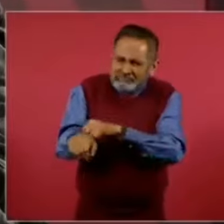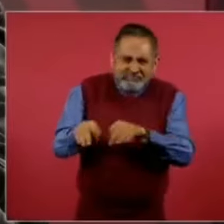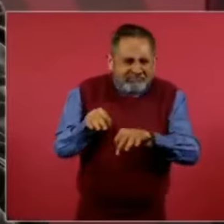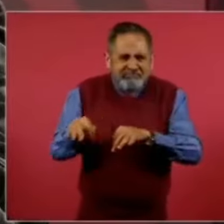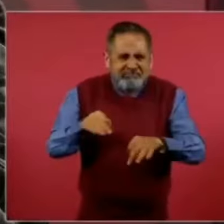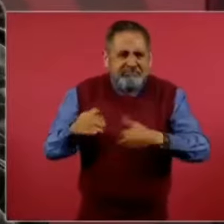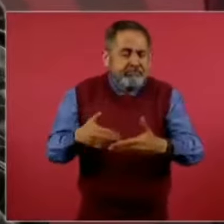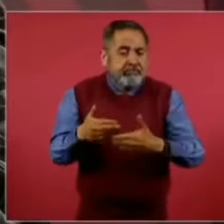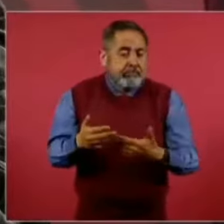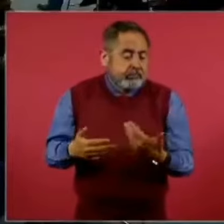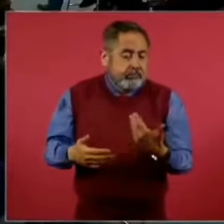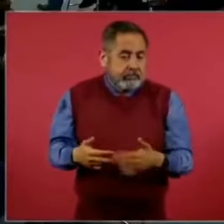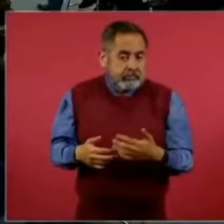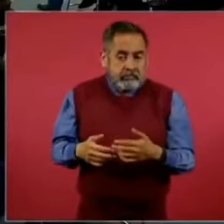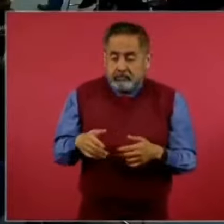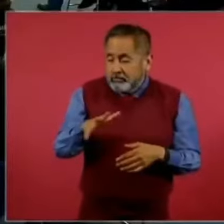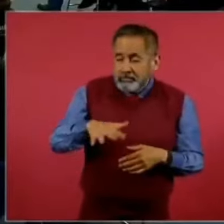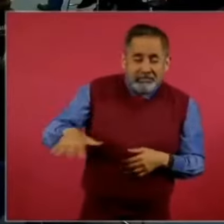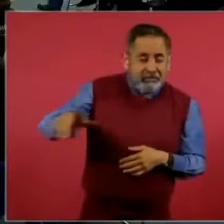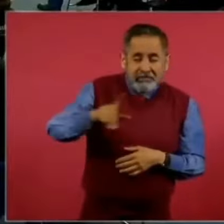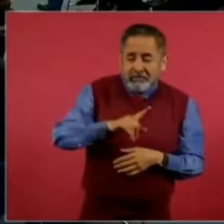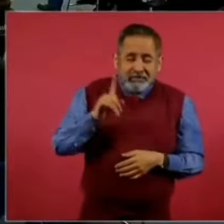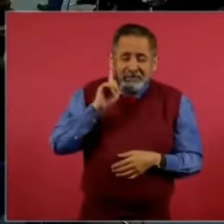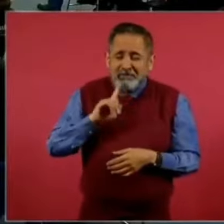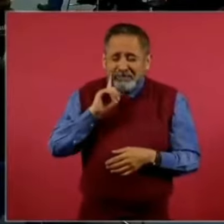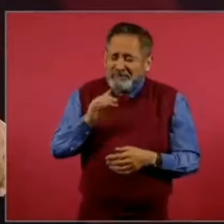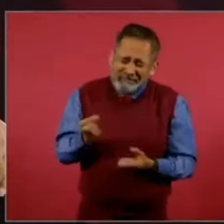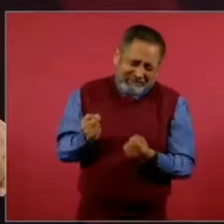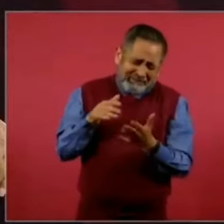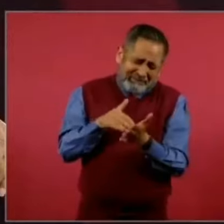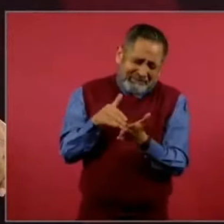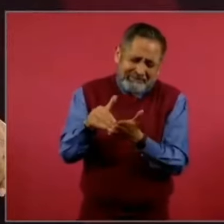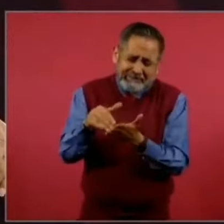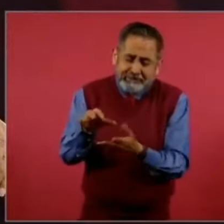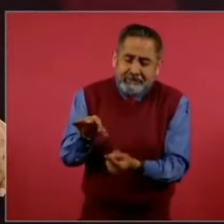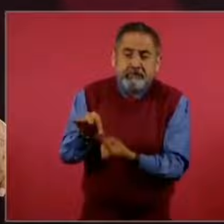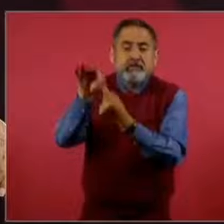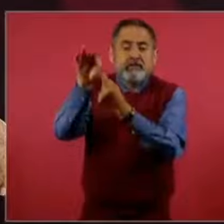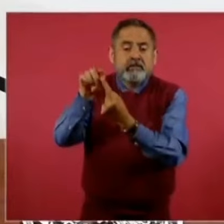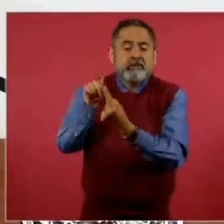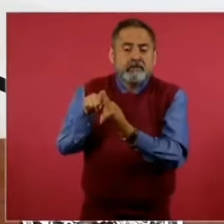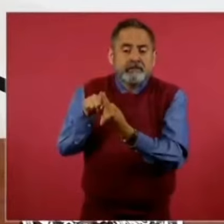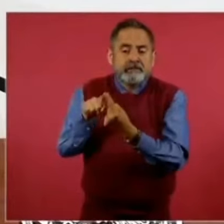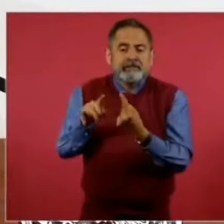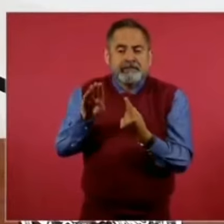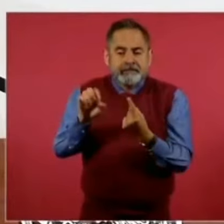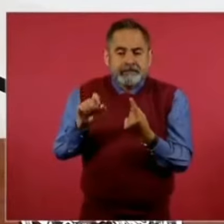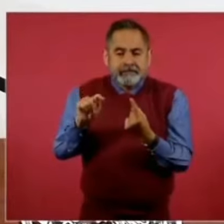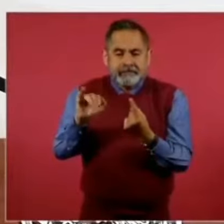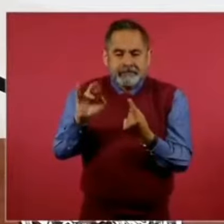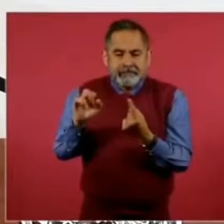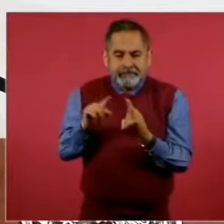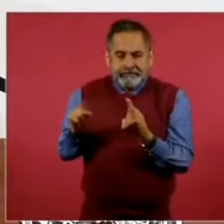Y una de esas mujeres es Beatriz, como